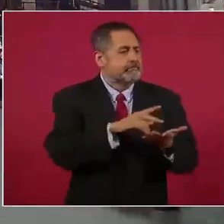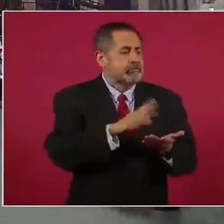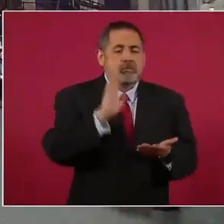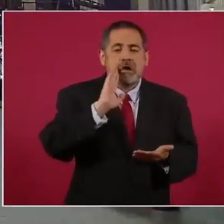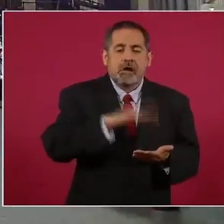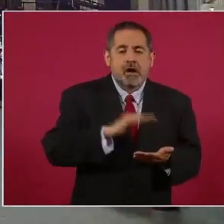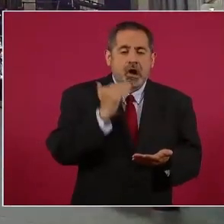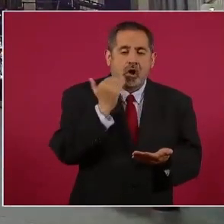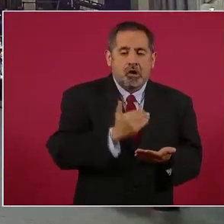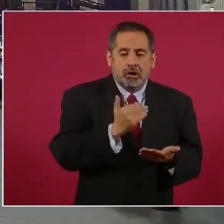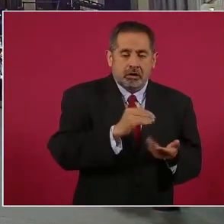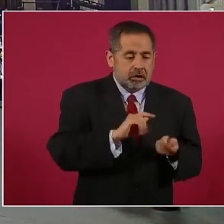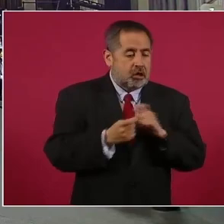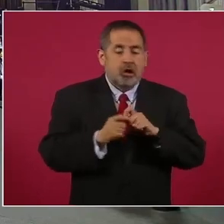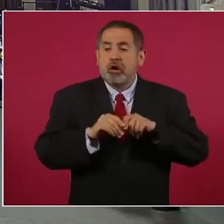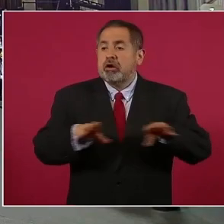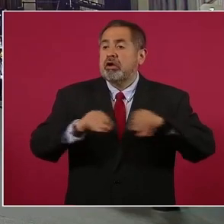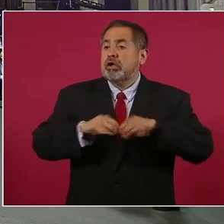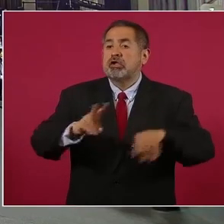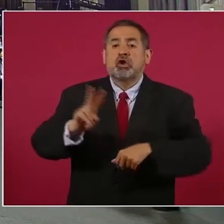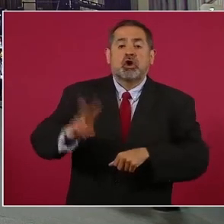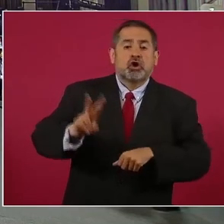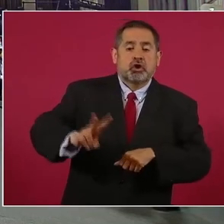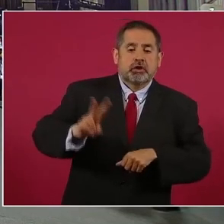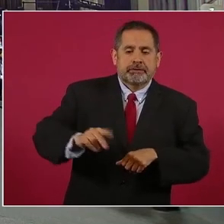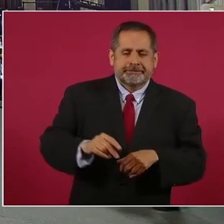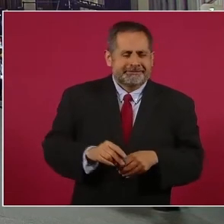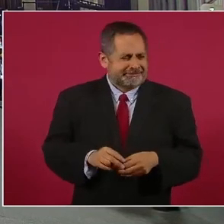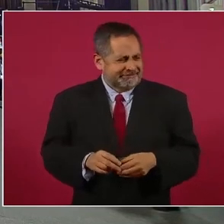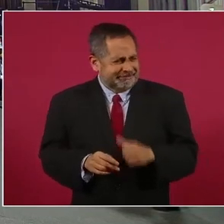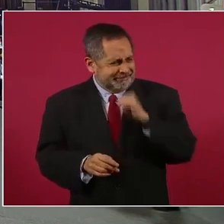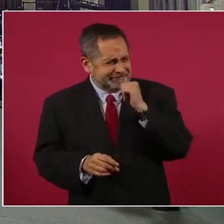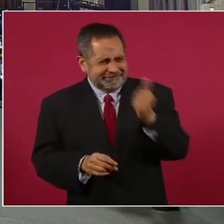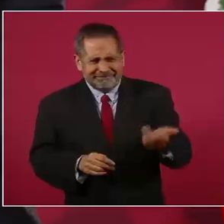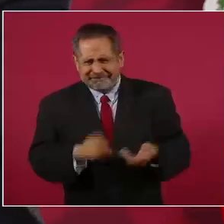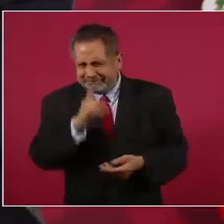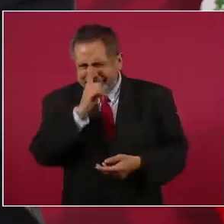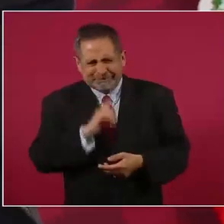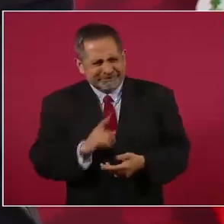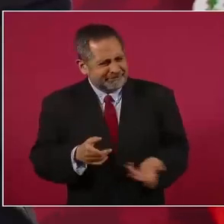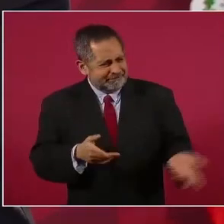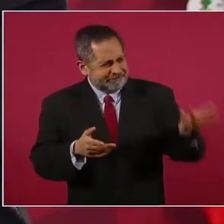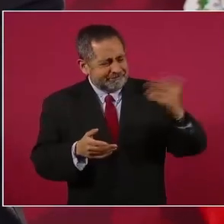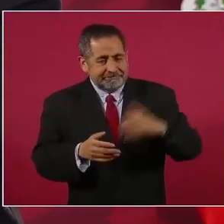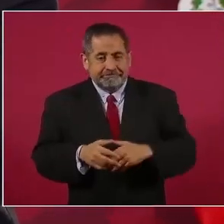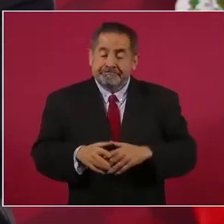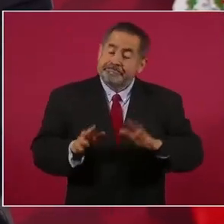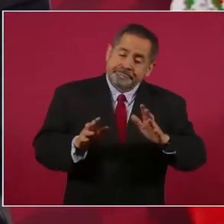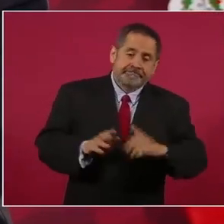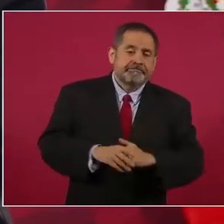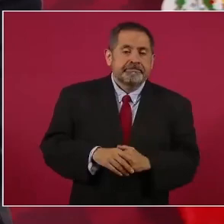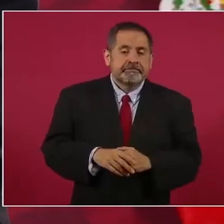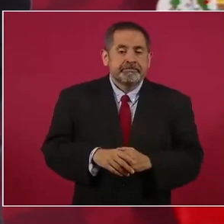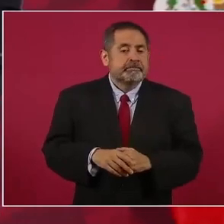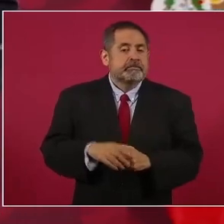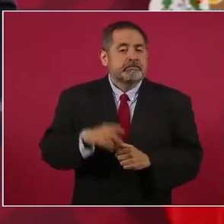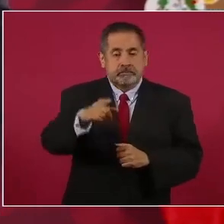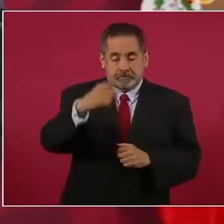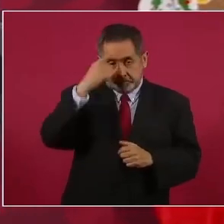que no son ciertas, porque no creen ustedes que los que se